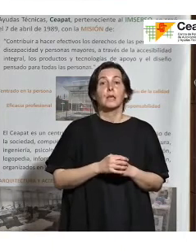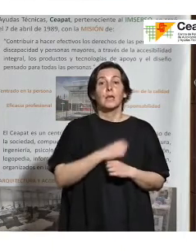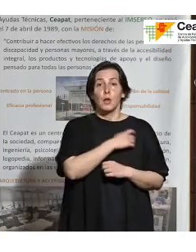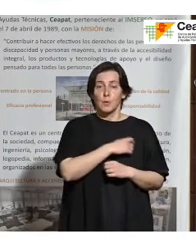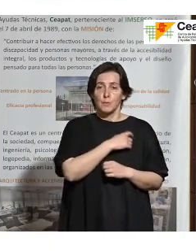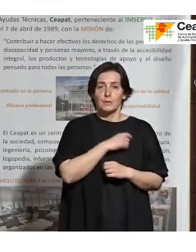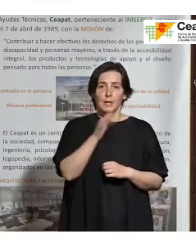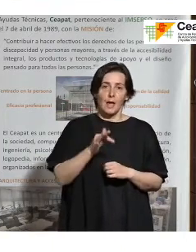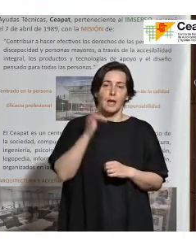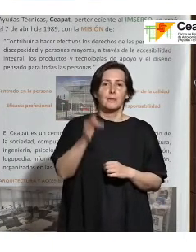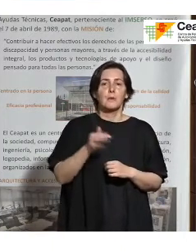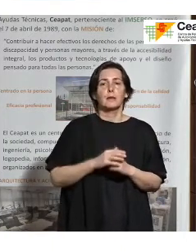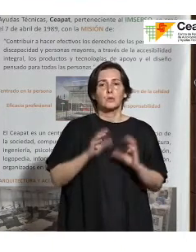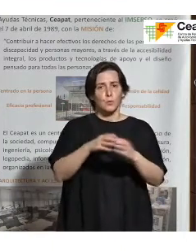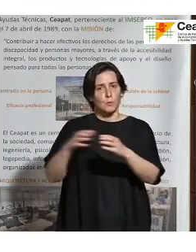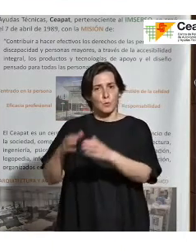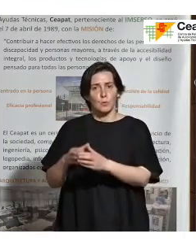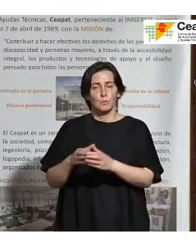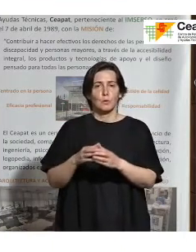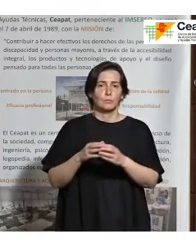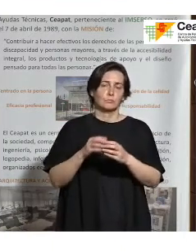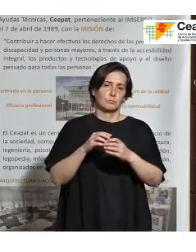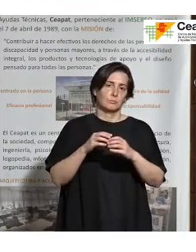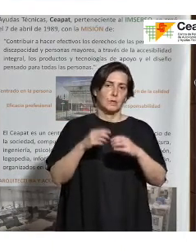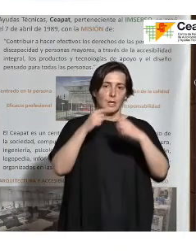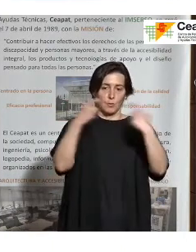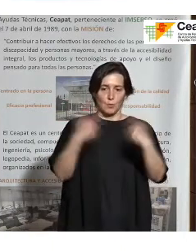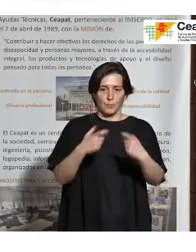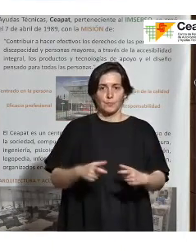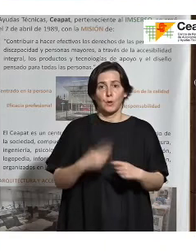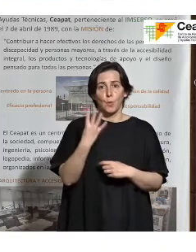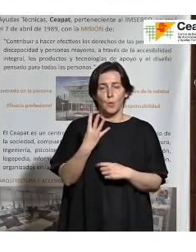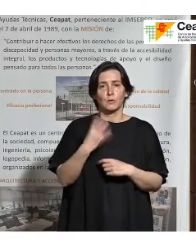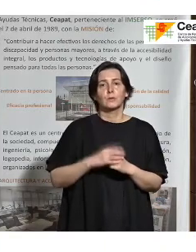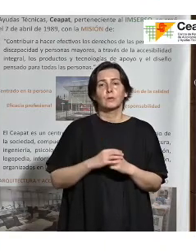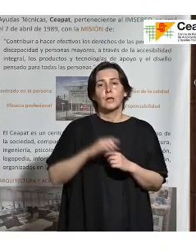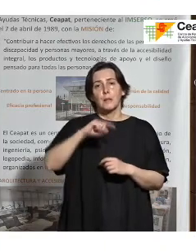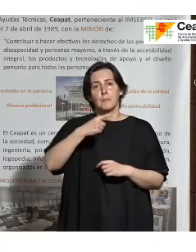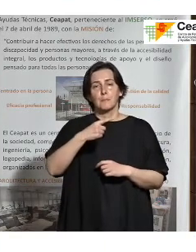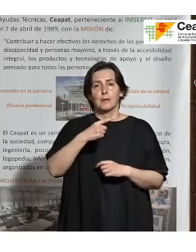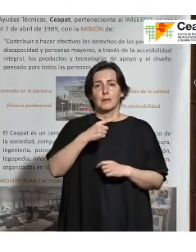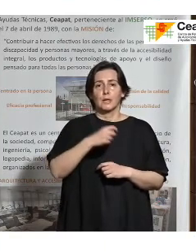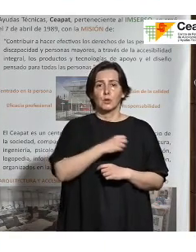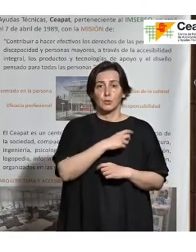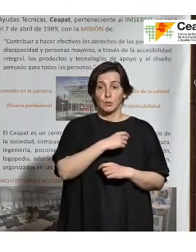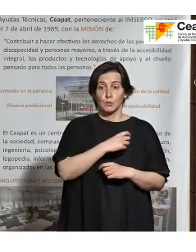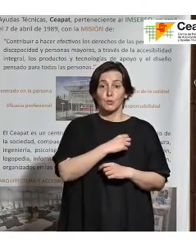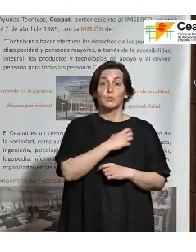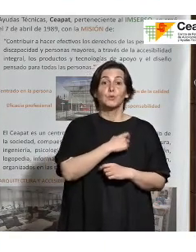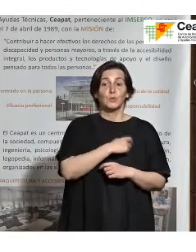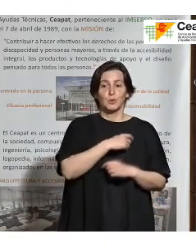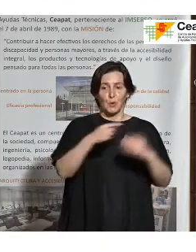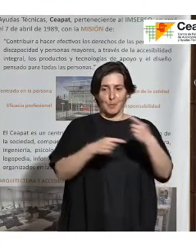vez, tiene una serie de grupos o subcomités. Tiene cuatro subcomités. El primer subcomité es el de centros